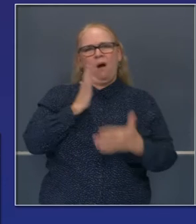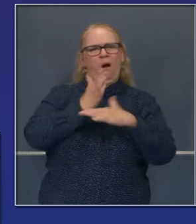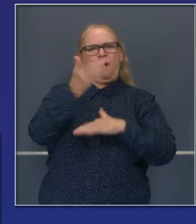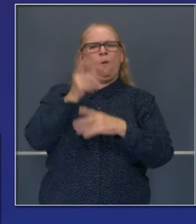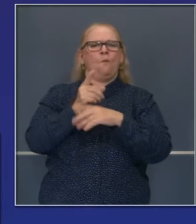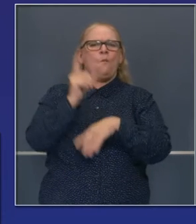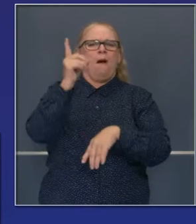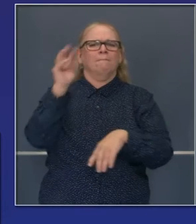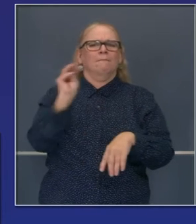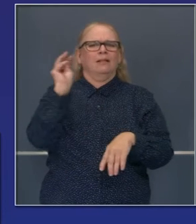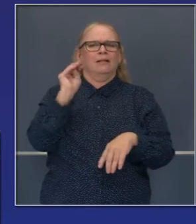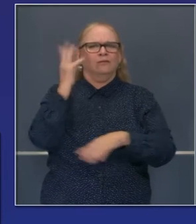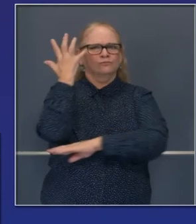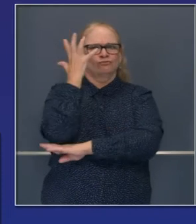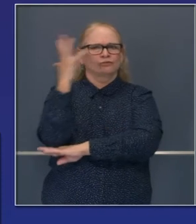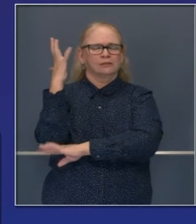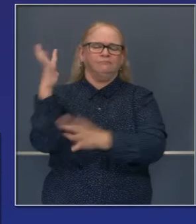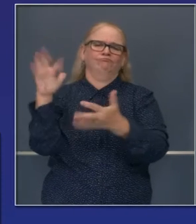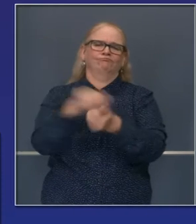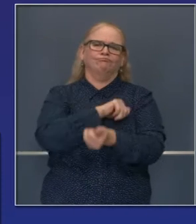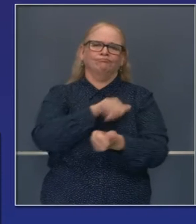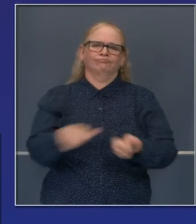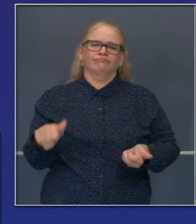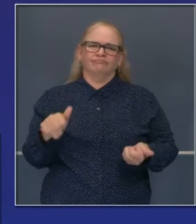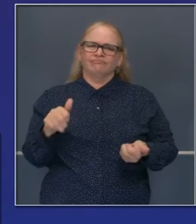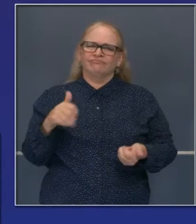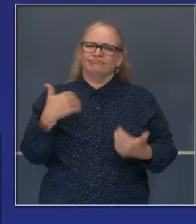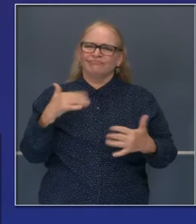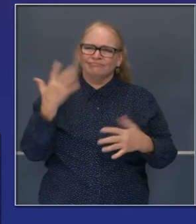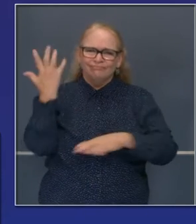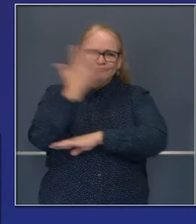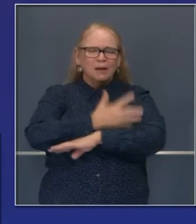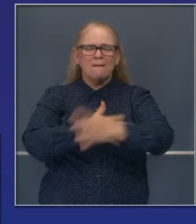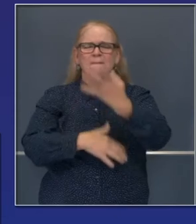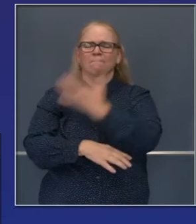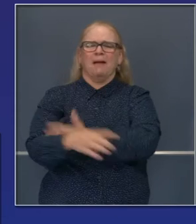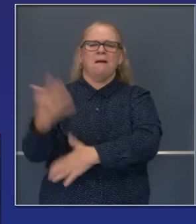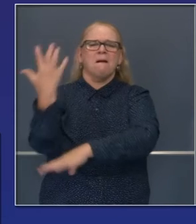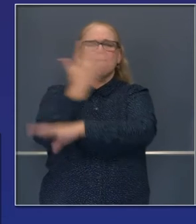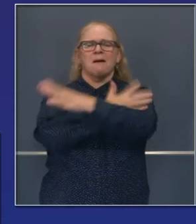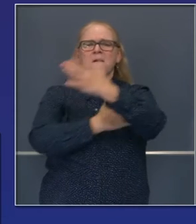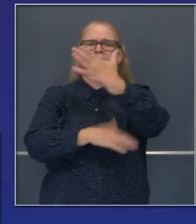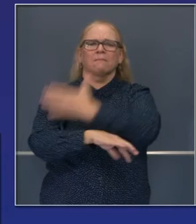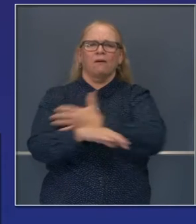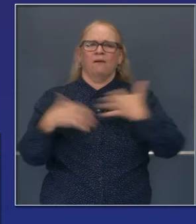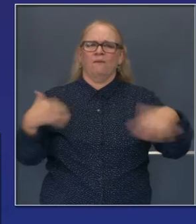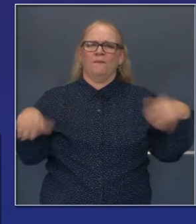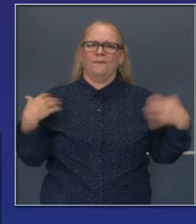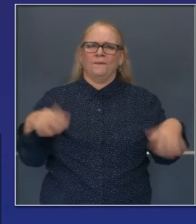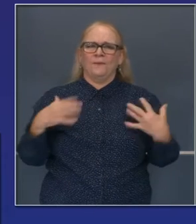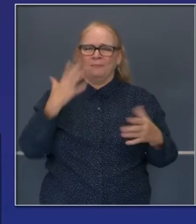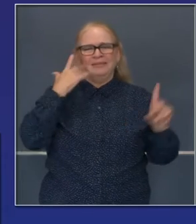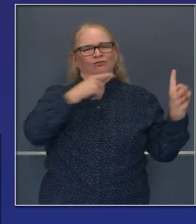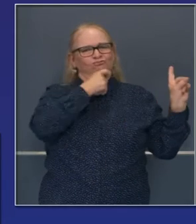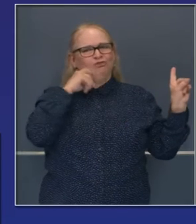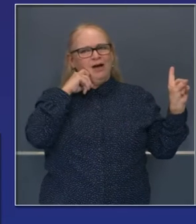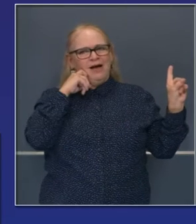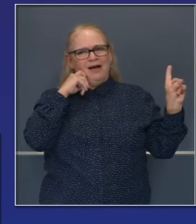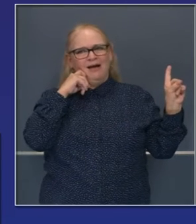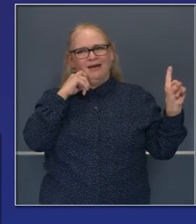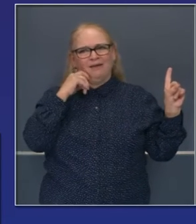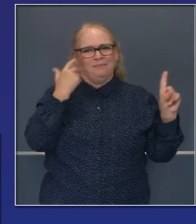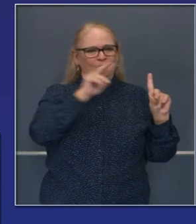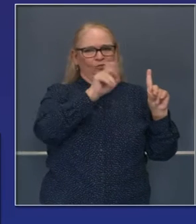con 100 millones de árboles, específicamente en esta área. Árboles caídos ahora por esta sequía